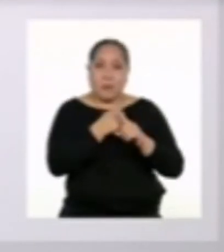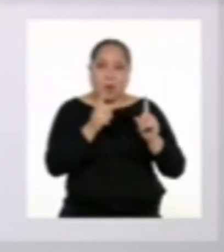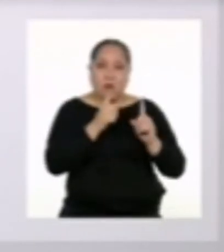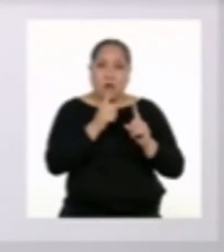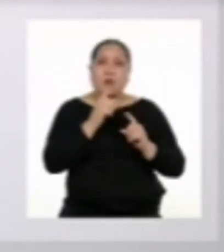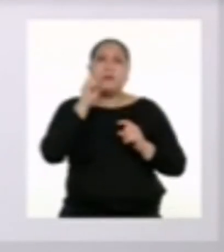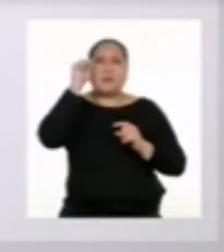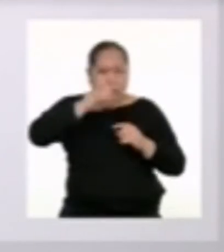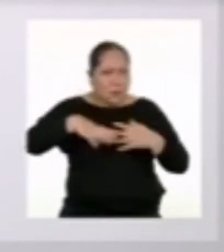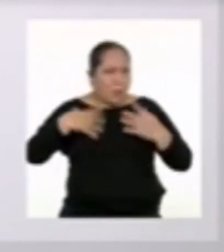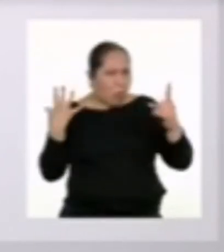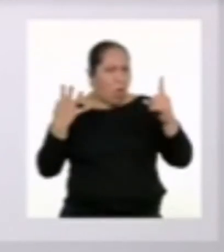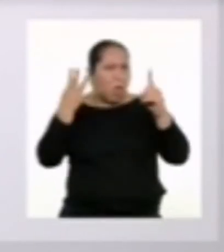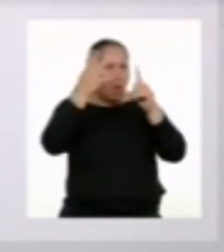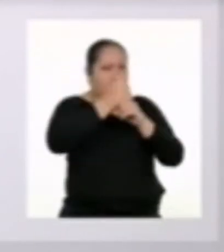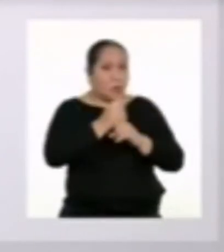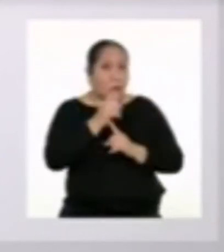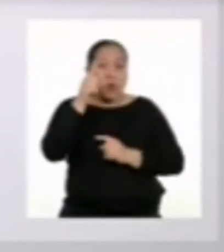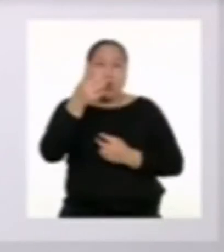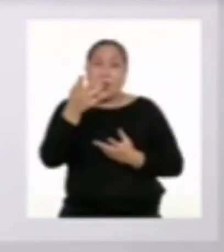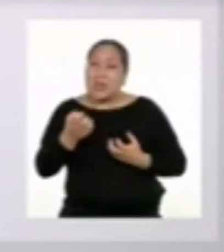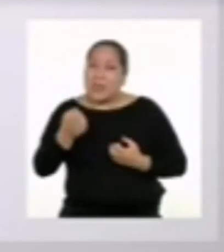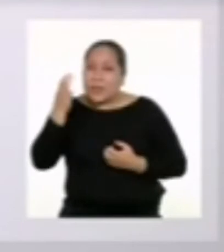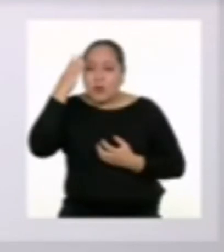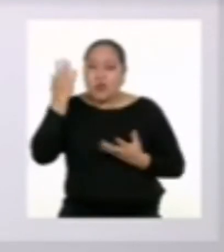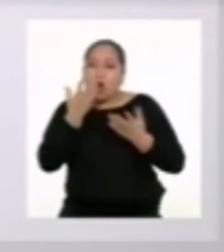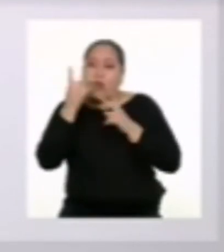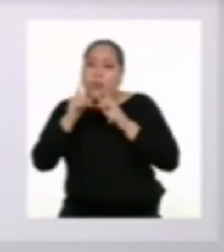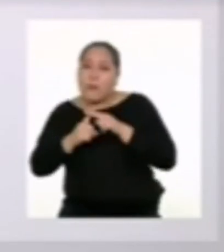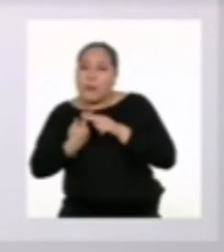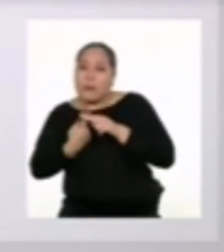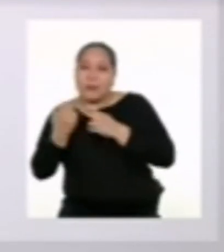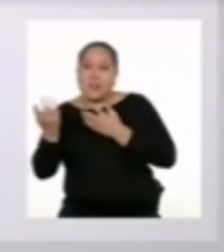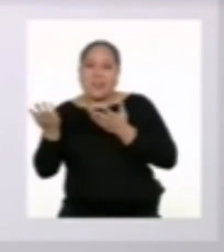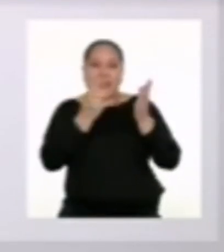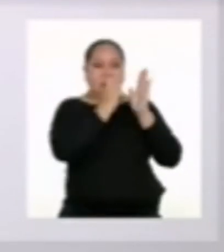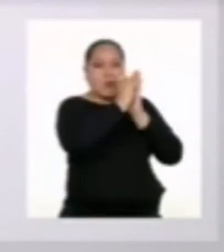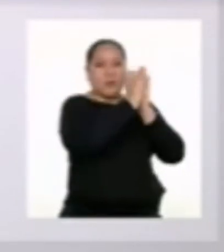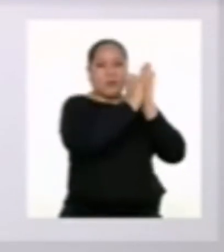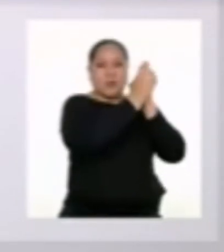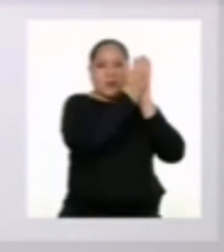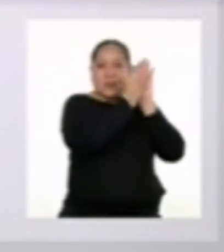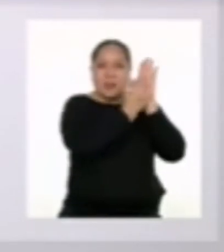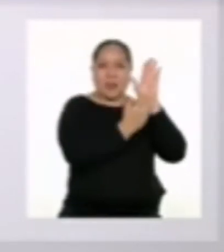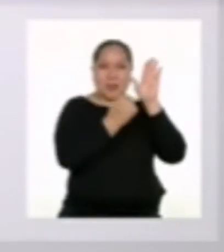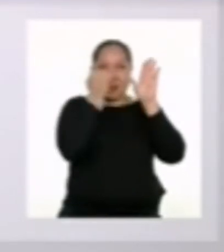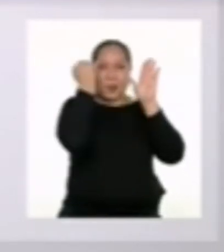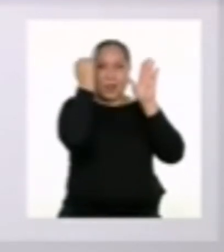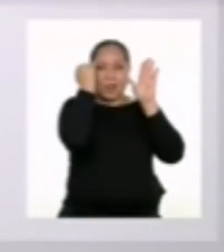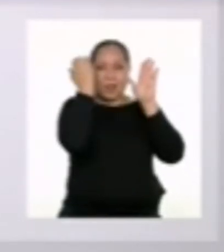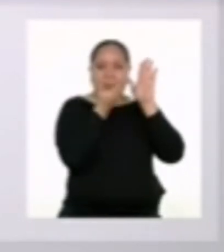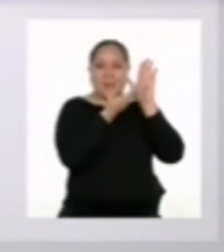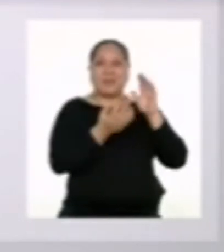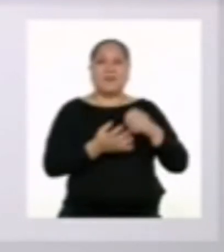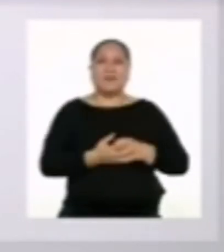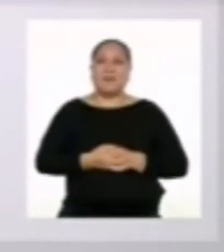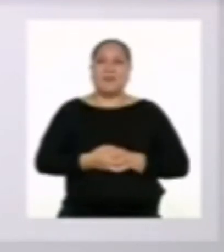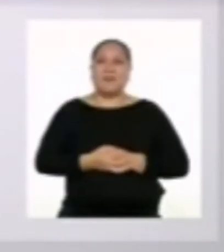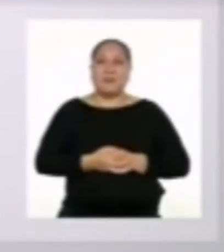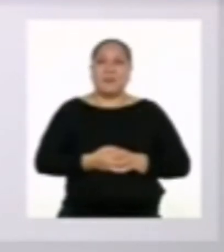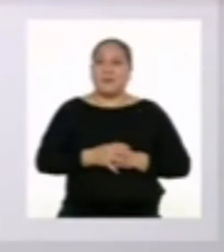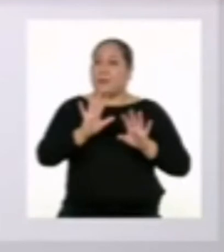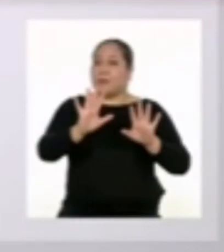tampoco imposible. Y si quieres saber por dónde empezar, les traje un texto para que se nos ocurran algunas ideas.